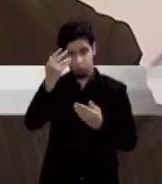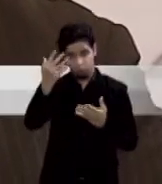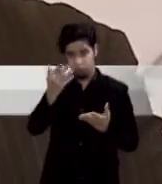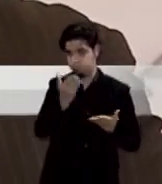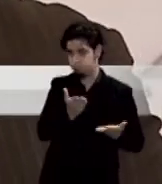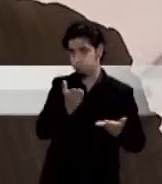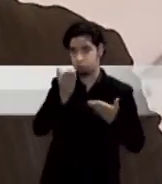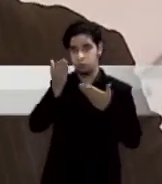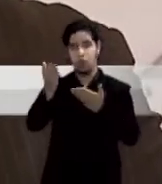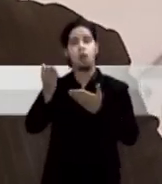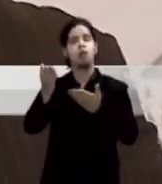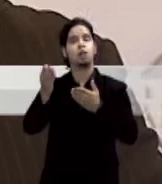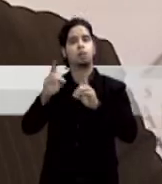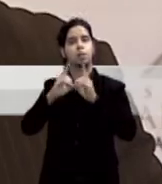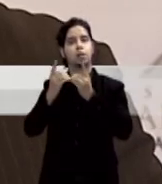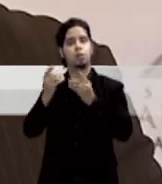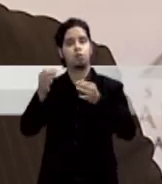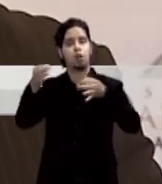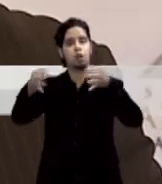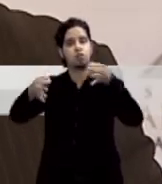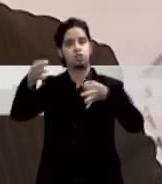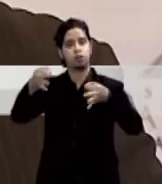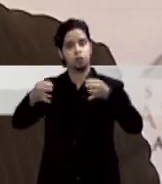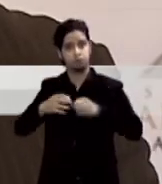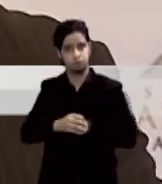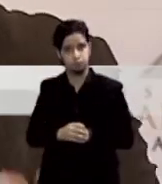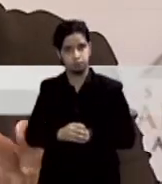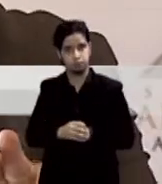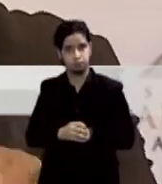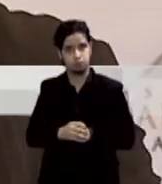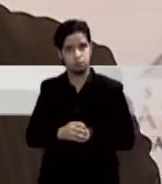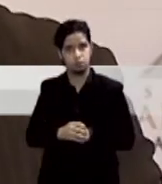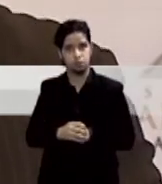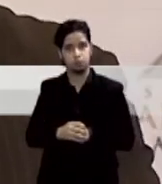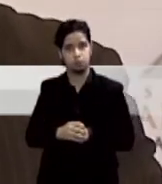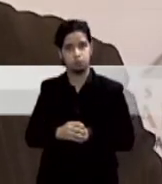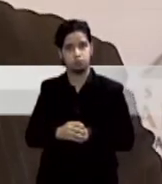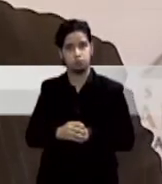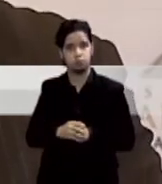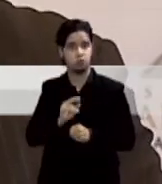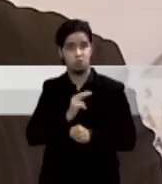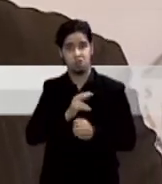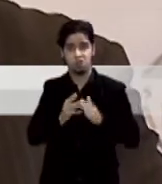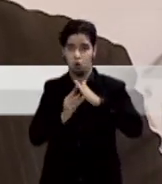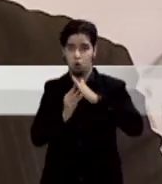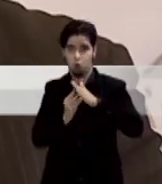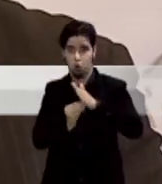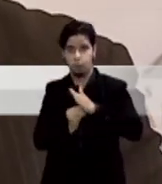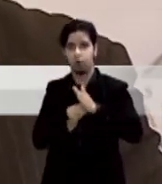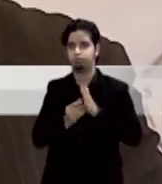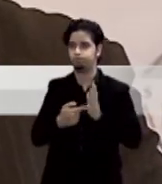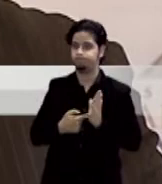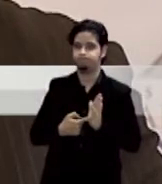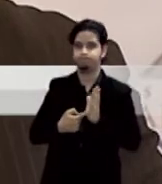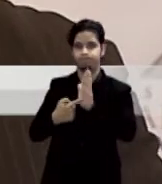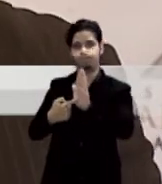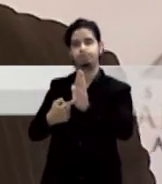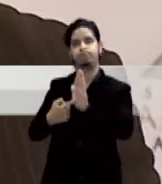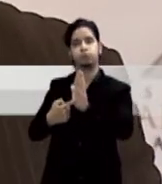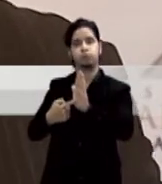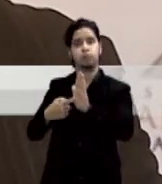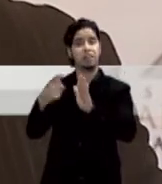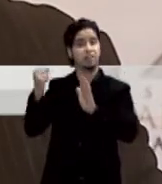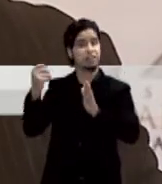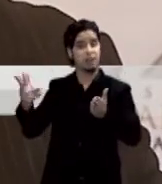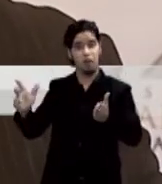de justicia en un informe preliminar copia del cual estamos entregando que será sometido a la asamblea legislativa que ya fue